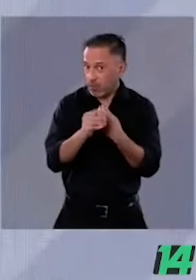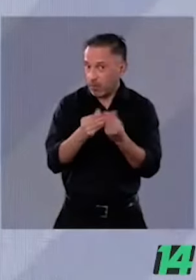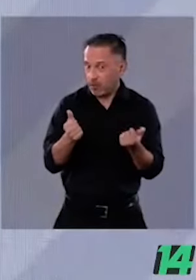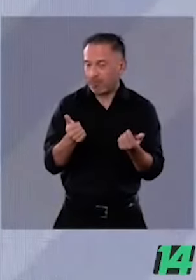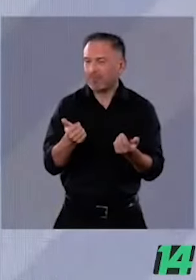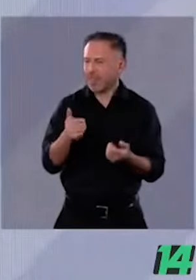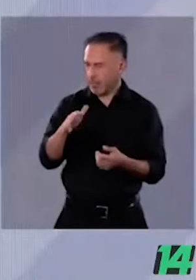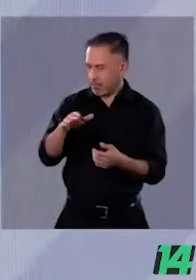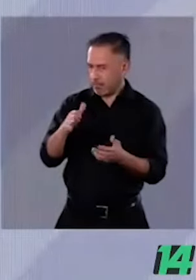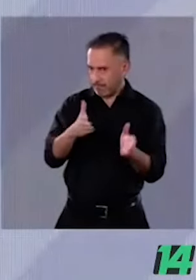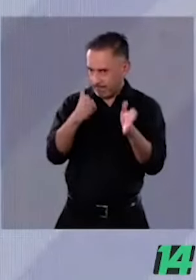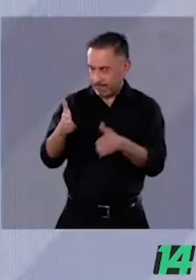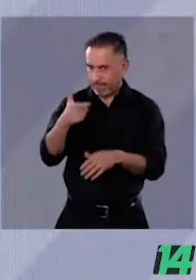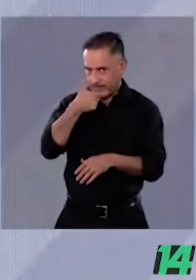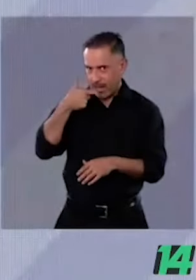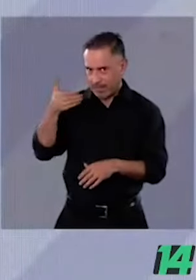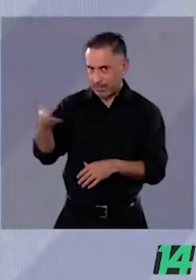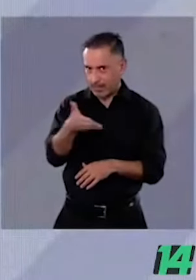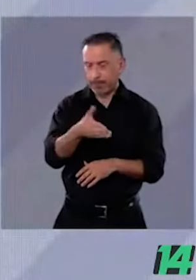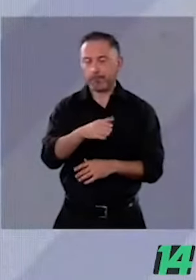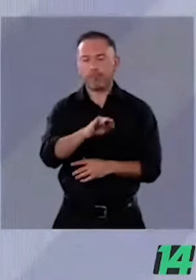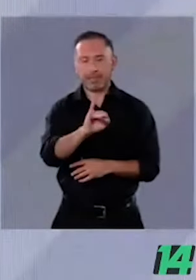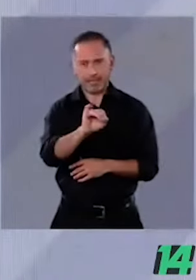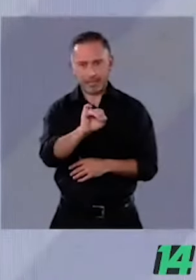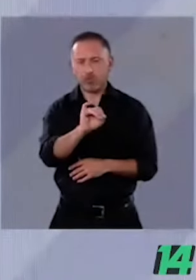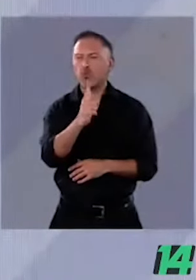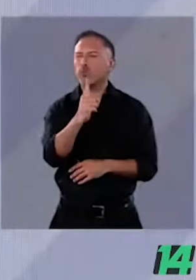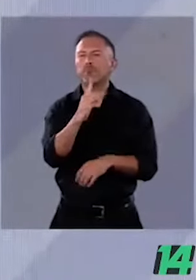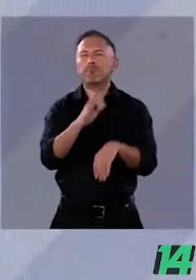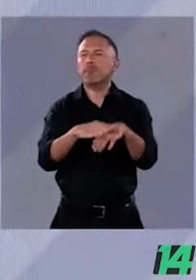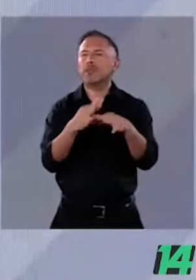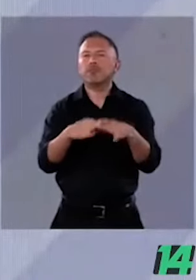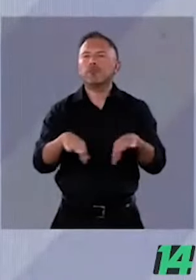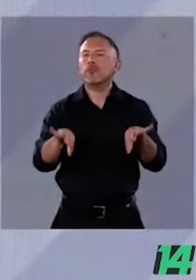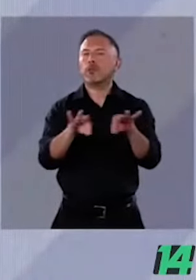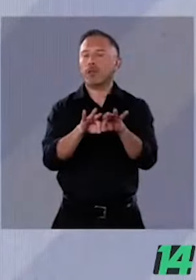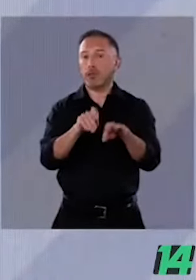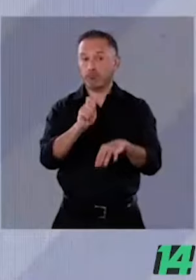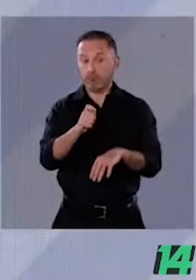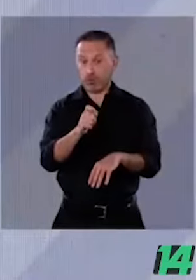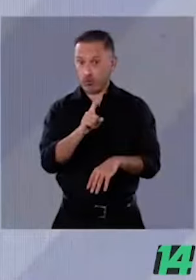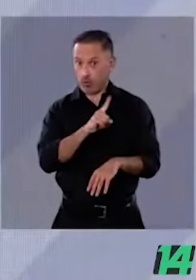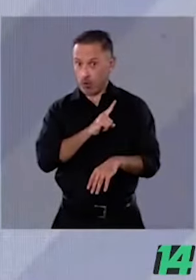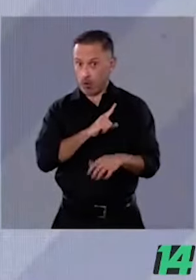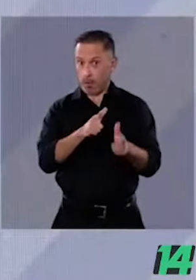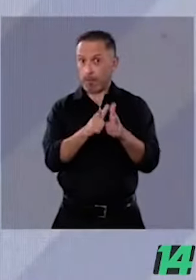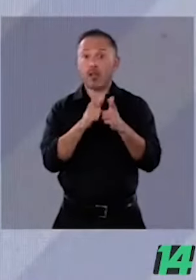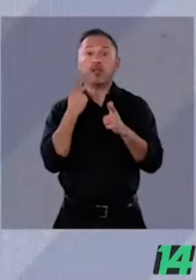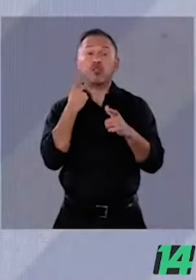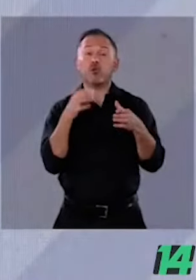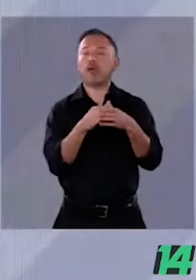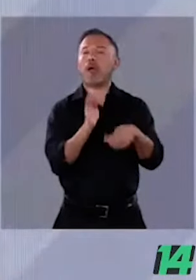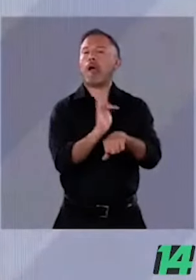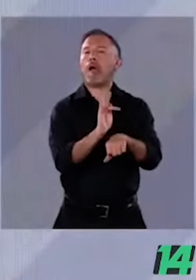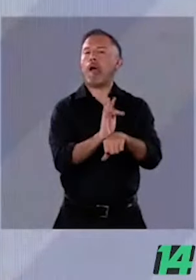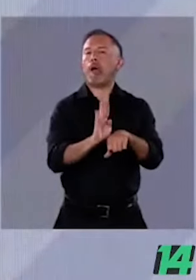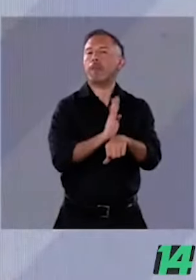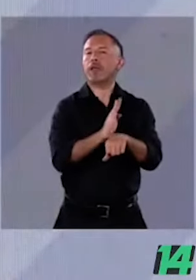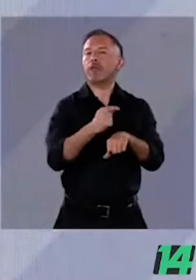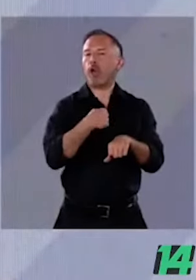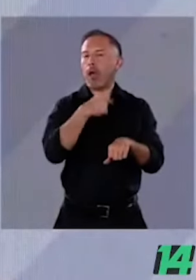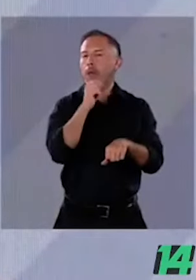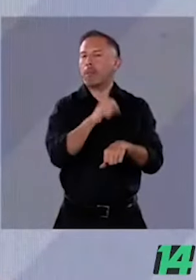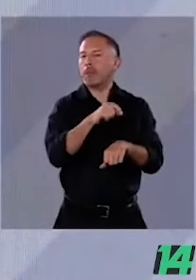Sí, creo que más importante que pensar en el beneficio de los partidos, como se ha hecho en los últimos años en México,